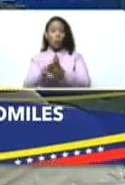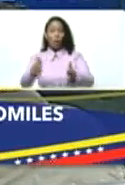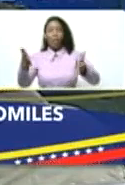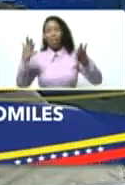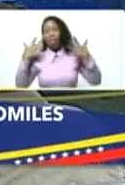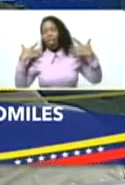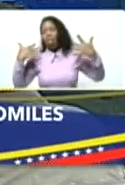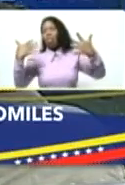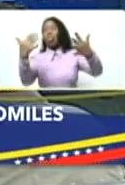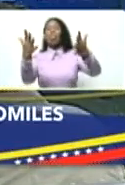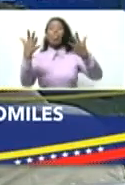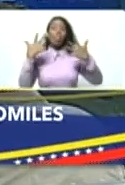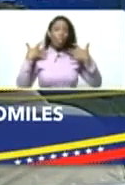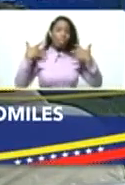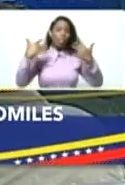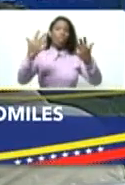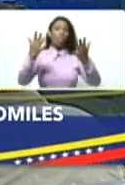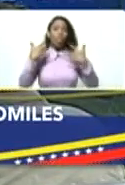calor.